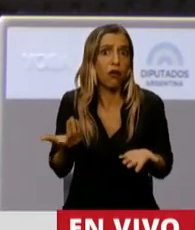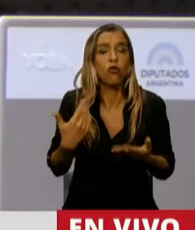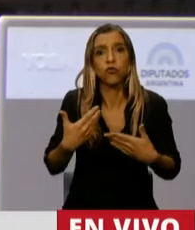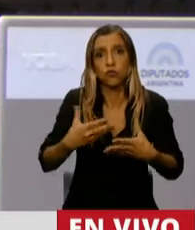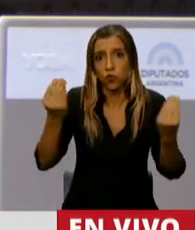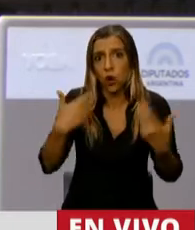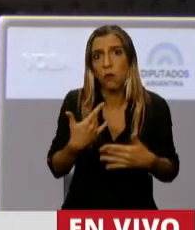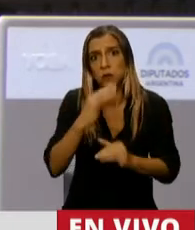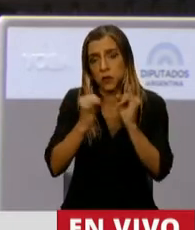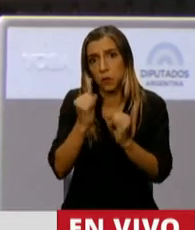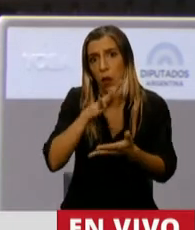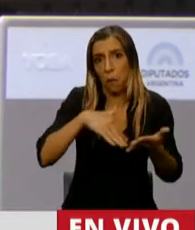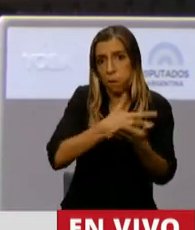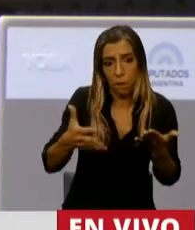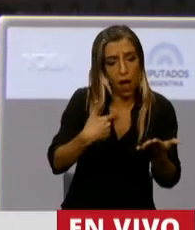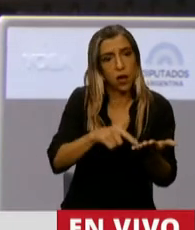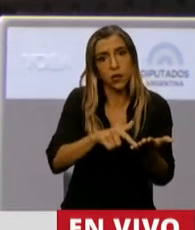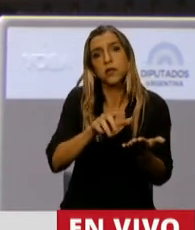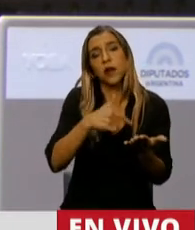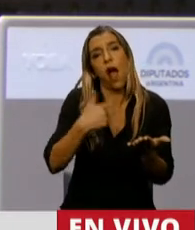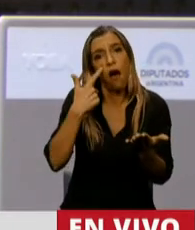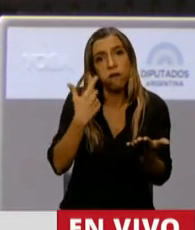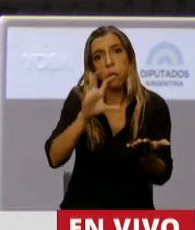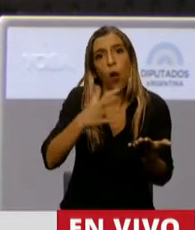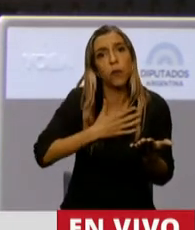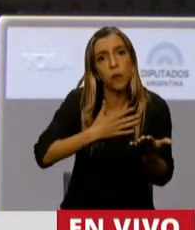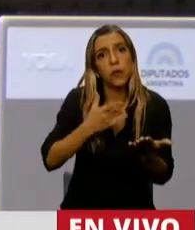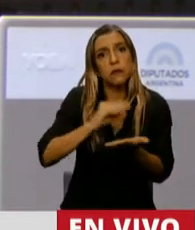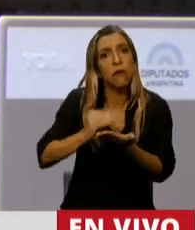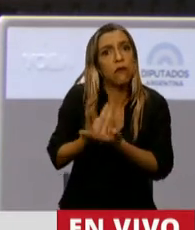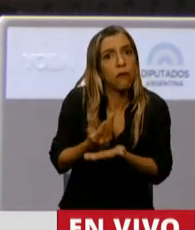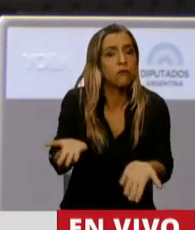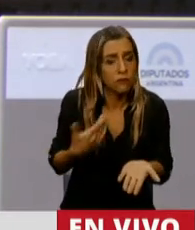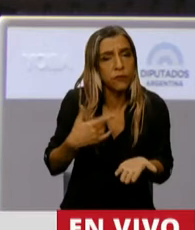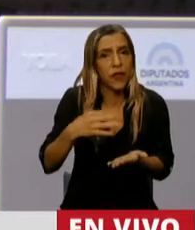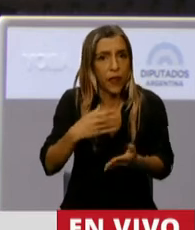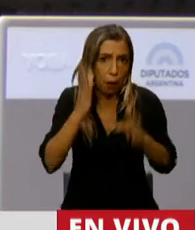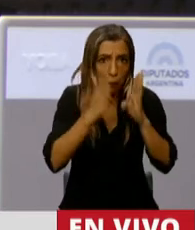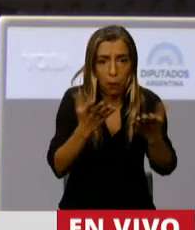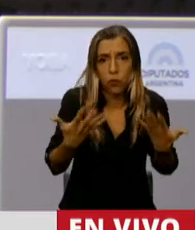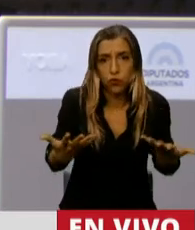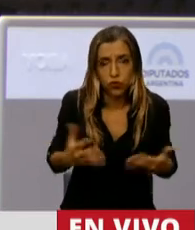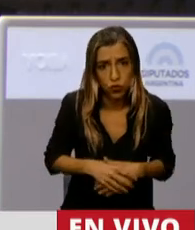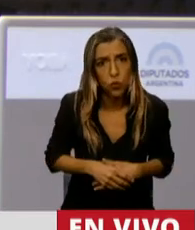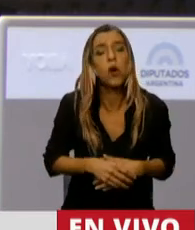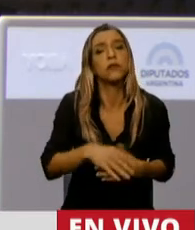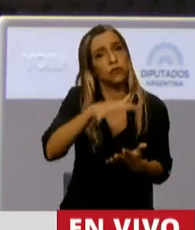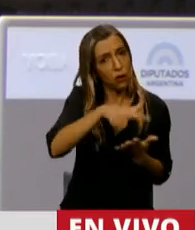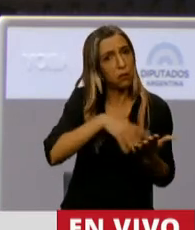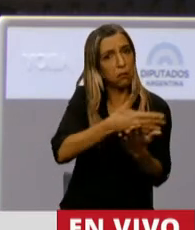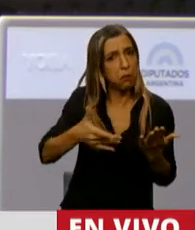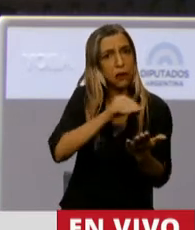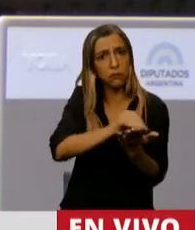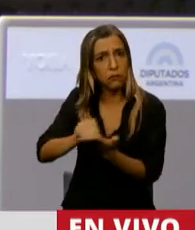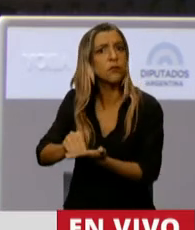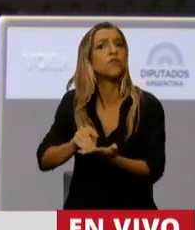eso. Las planillas de obra que están como anexo marcan claramente un desarrollo de obra pública a lo largo y a lo ancho de todas las